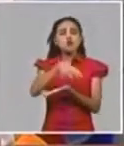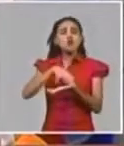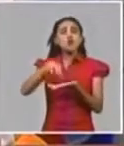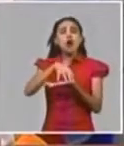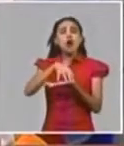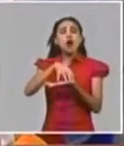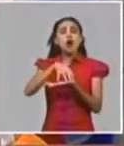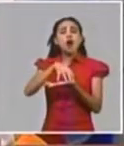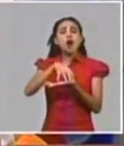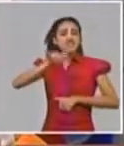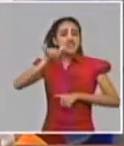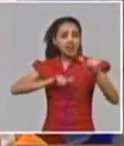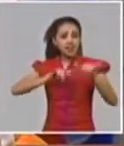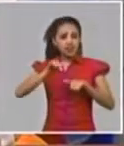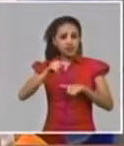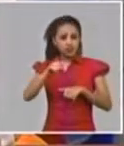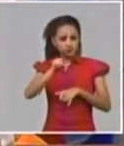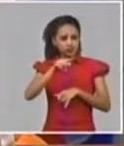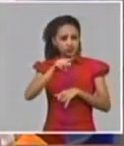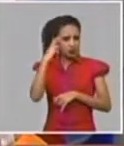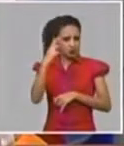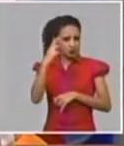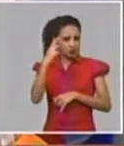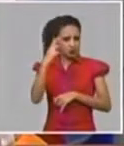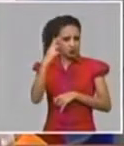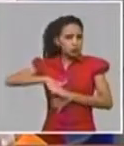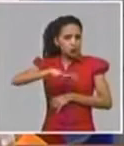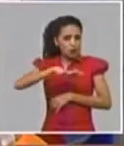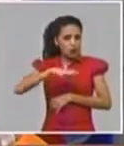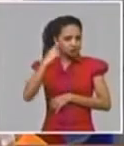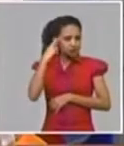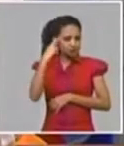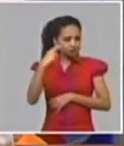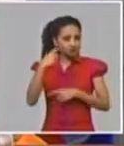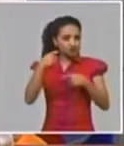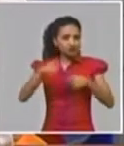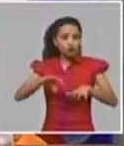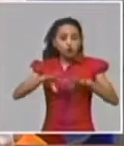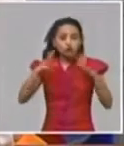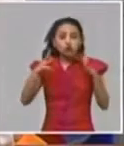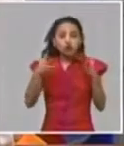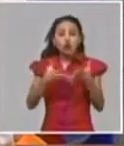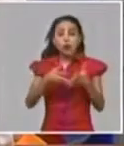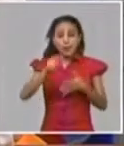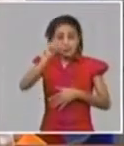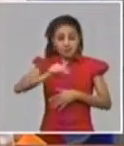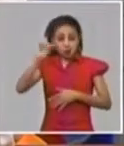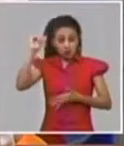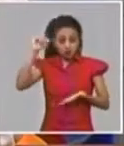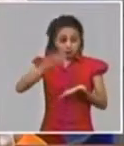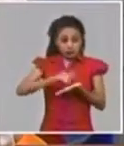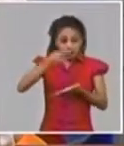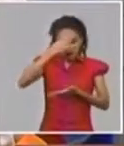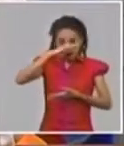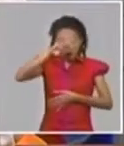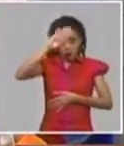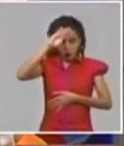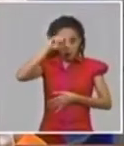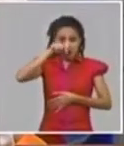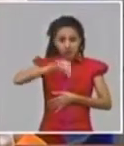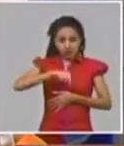ustedes recuerden, nuestro pueblo recordará cuando se decidió que todos los viajeros que llegan a Cuba, y aun cuando no son cifras